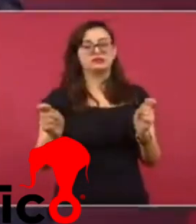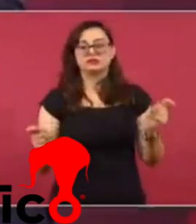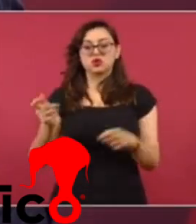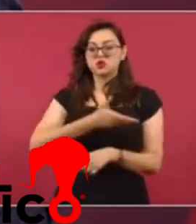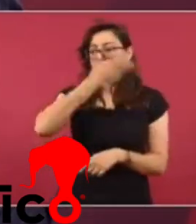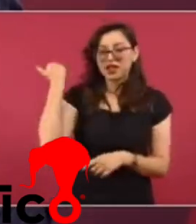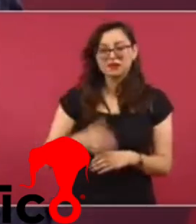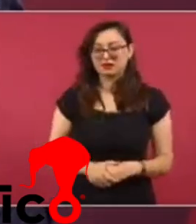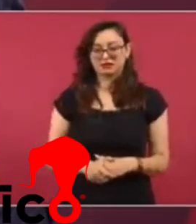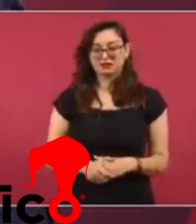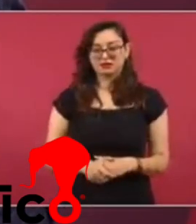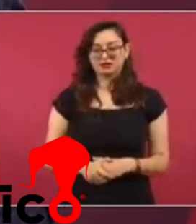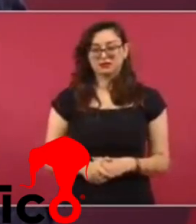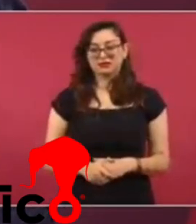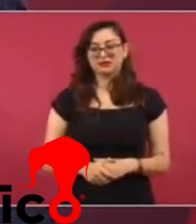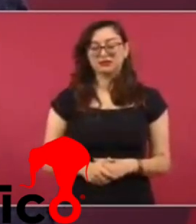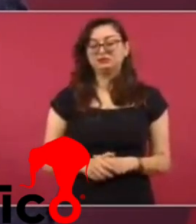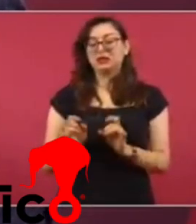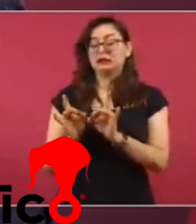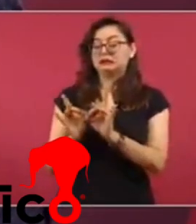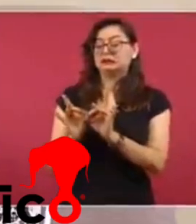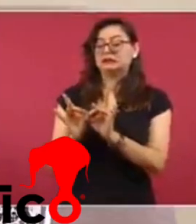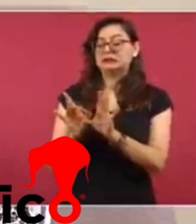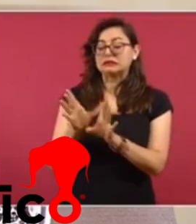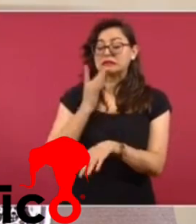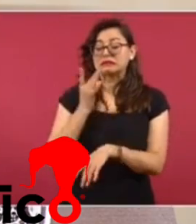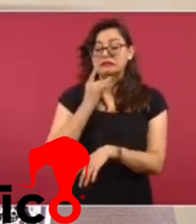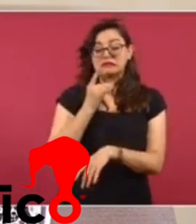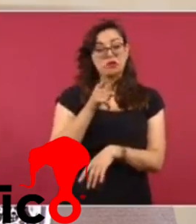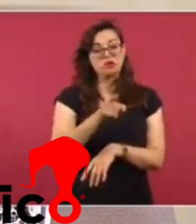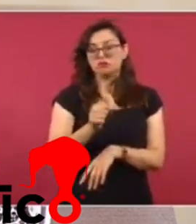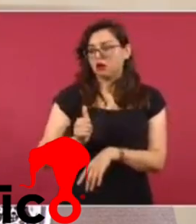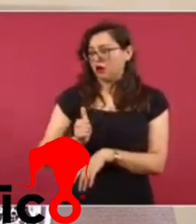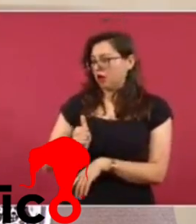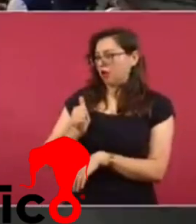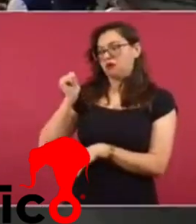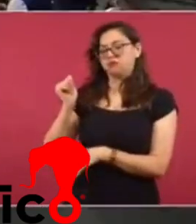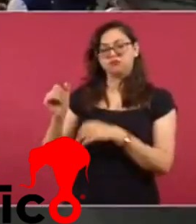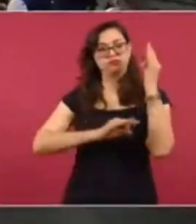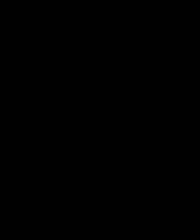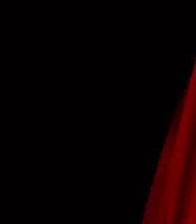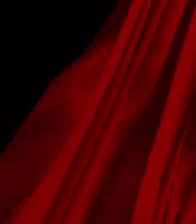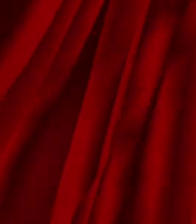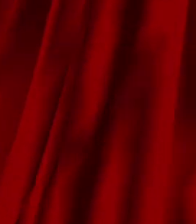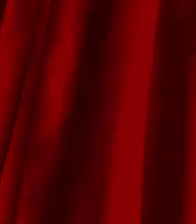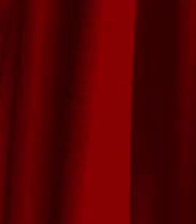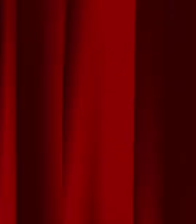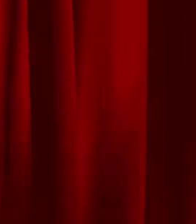cualquier cosa que signifique perjudicarnos, lo convierten en noticia.